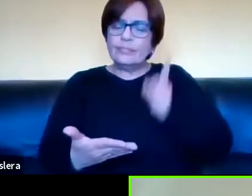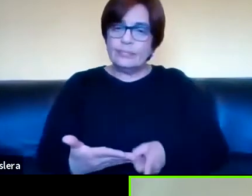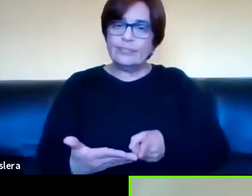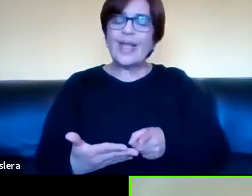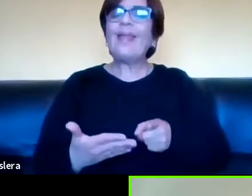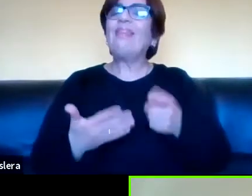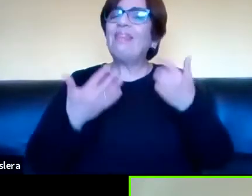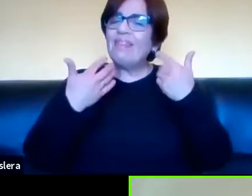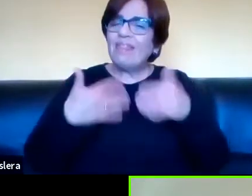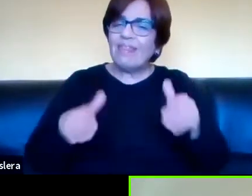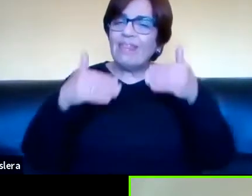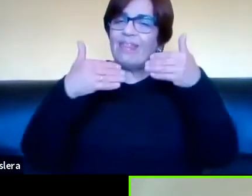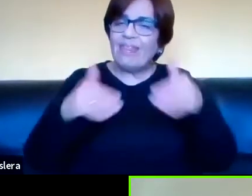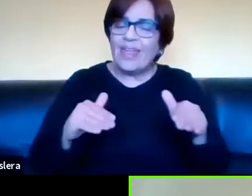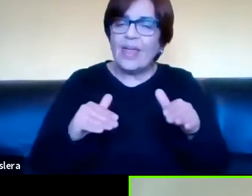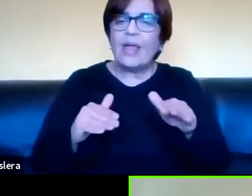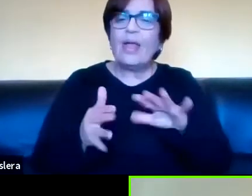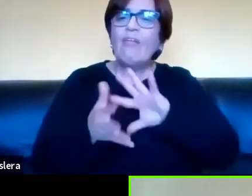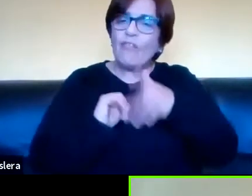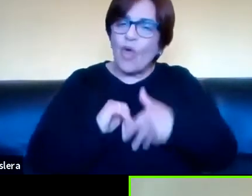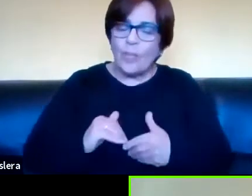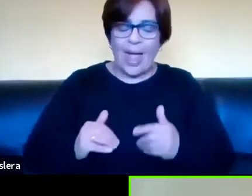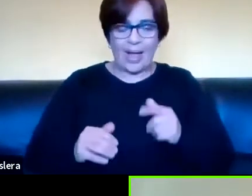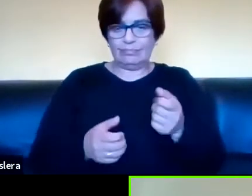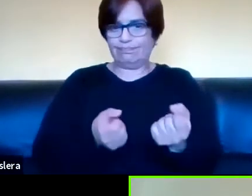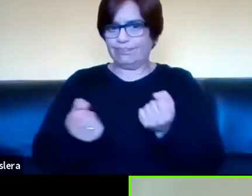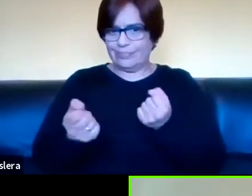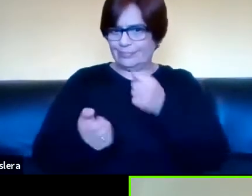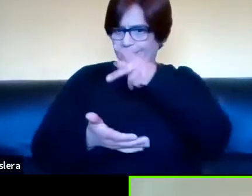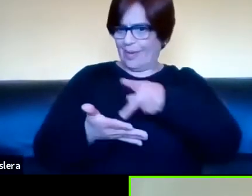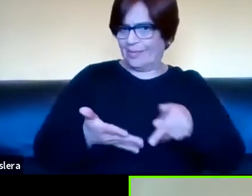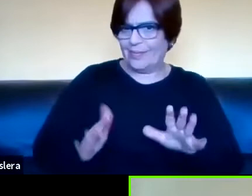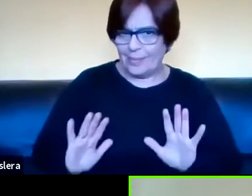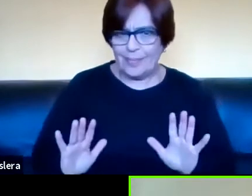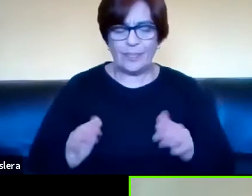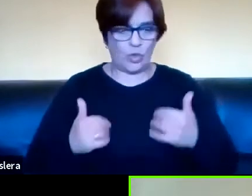habilita niveles de planificación y control. Yo cuando escribo un texto,